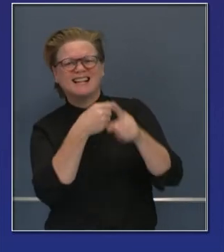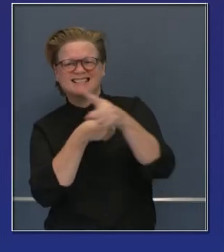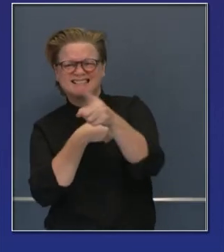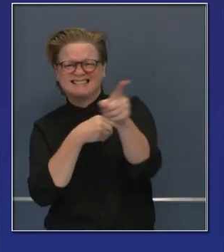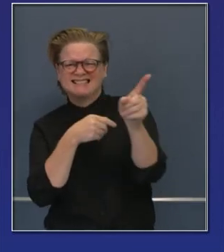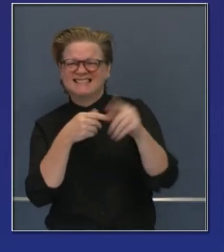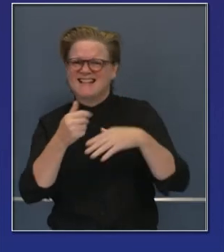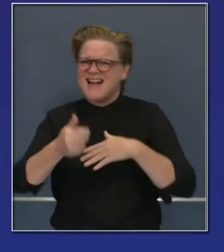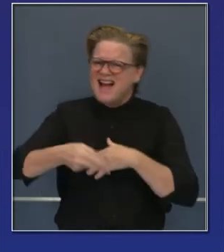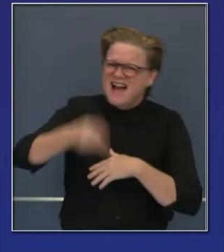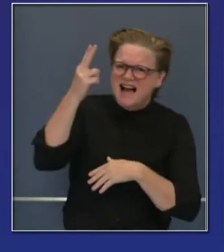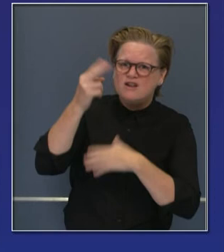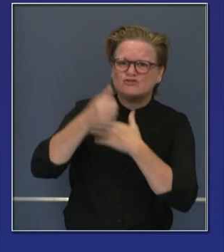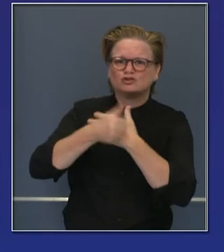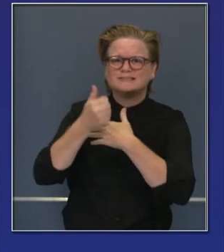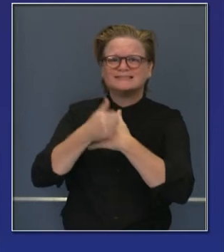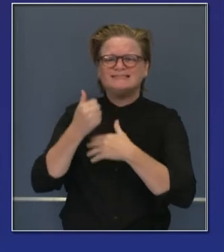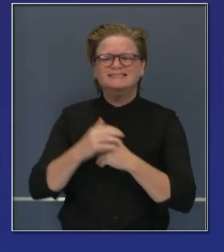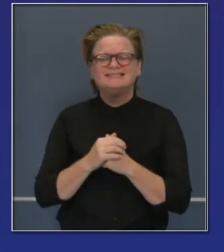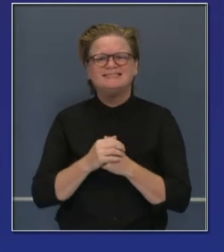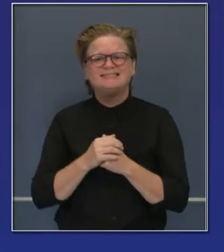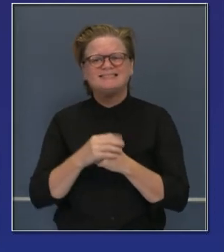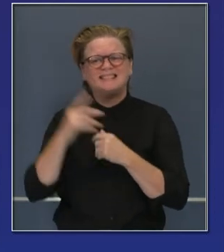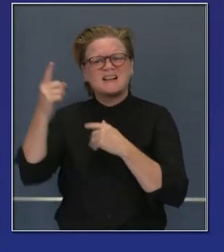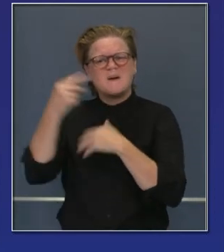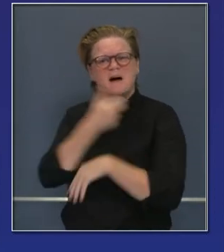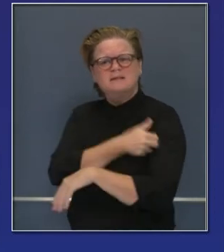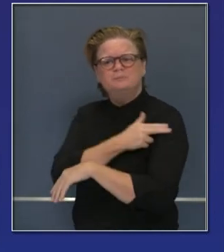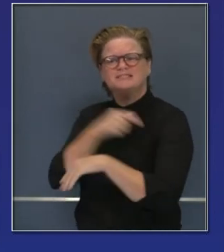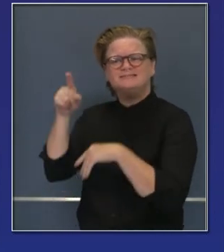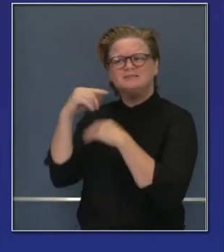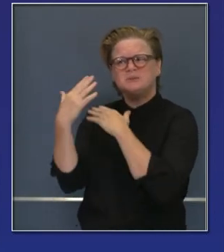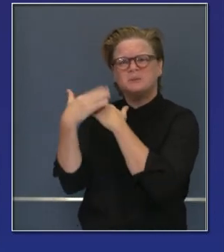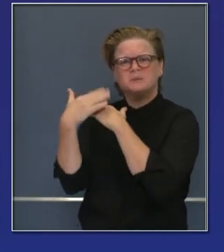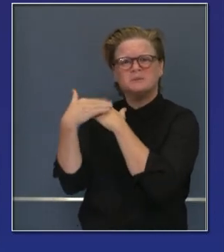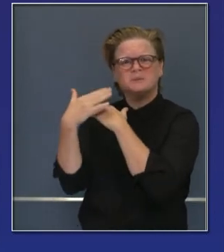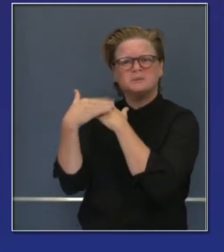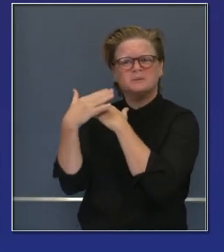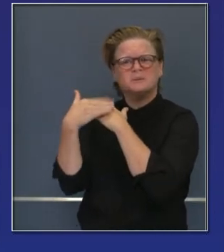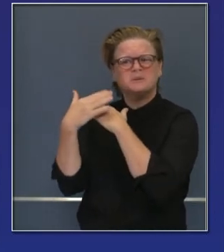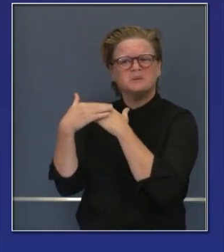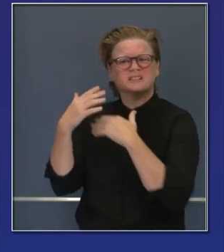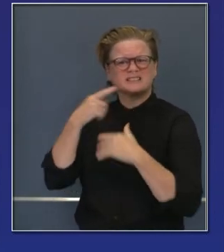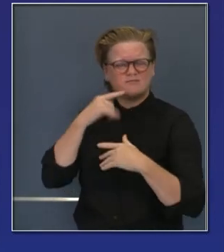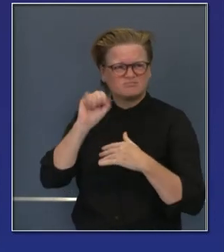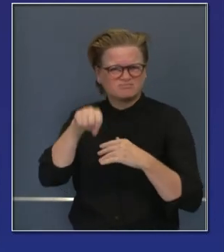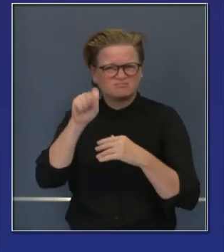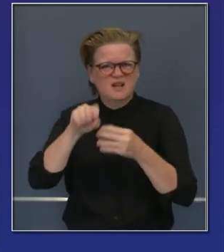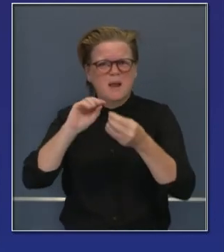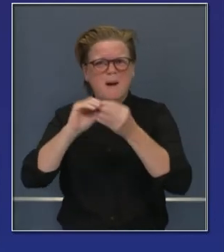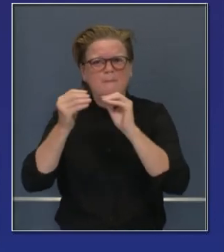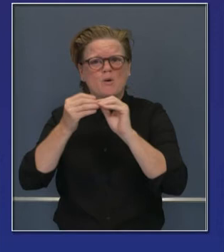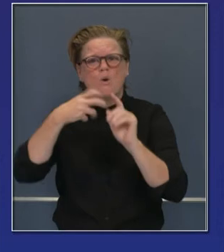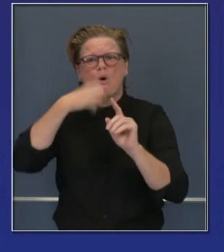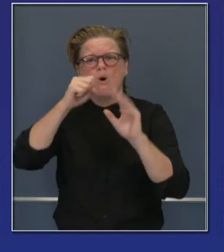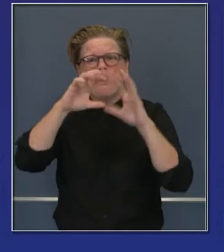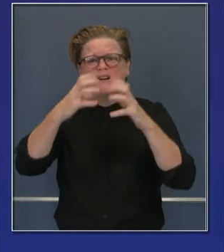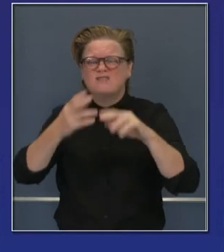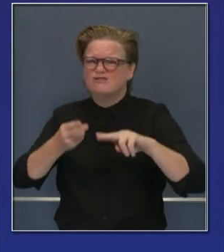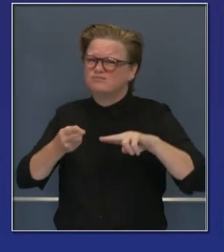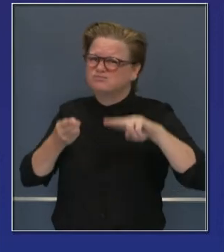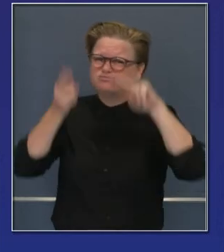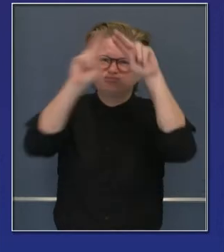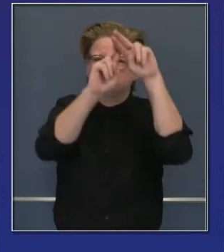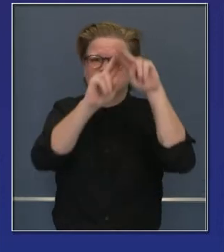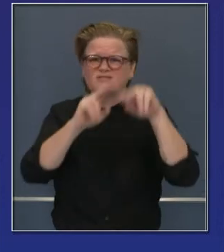Sabemos que los hospitales están viendo niveles de repunte que nunca antes se habían visto. Incluso durante el auge,